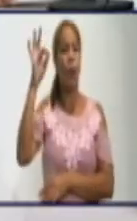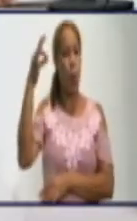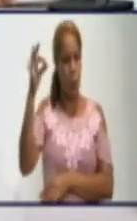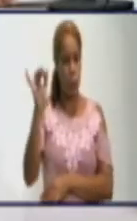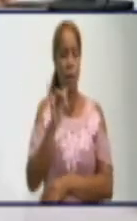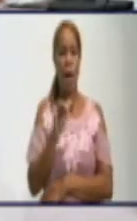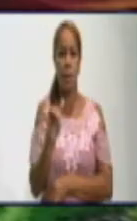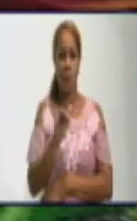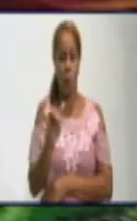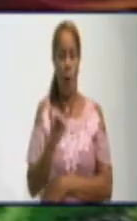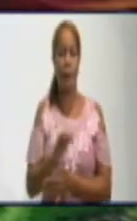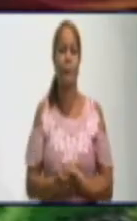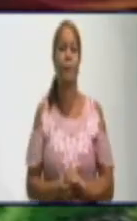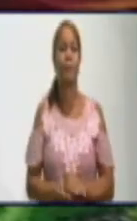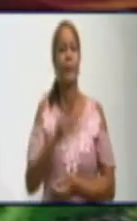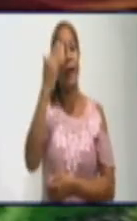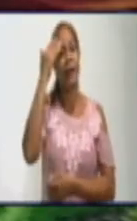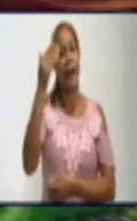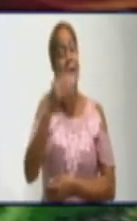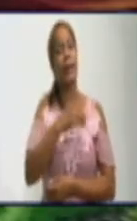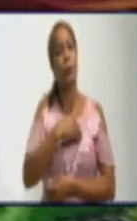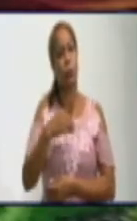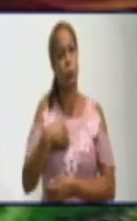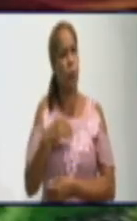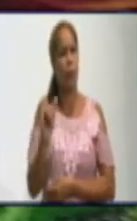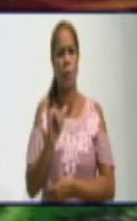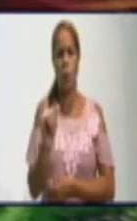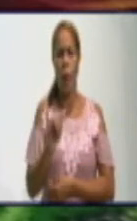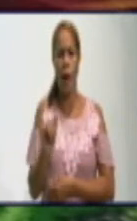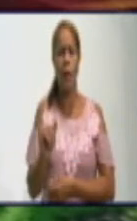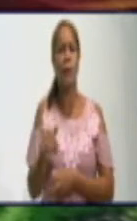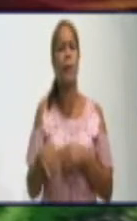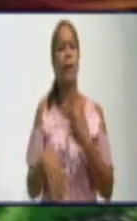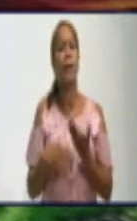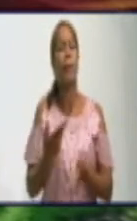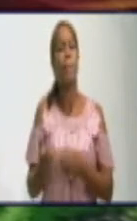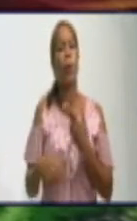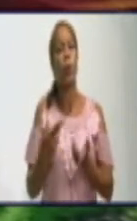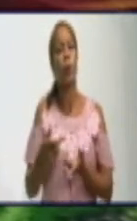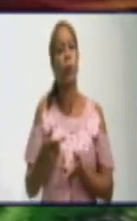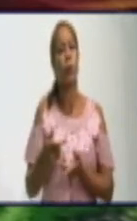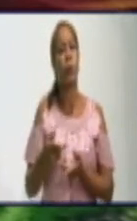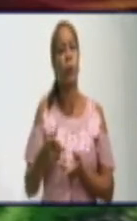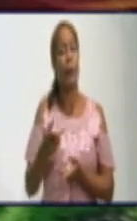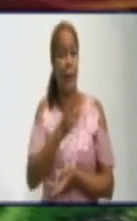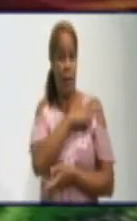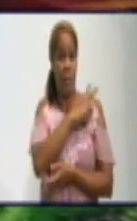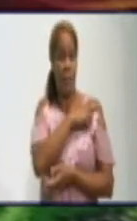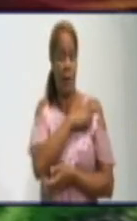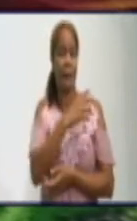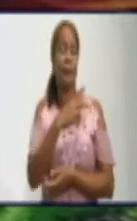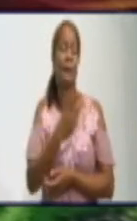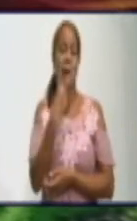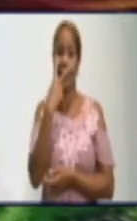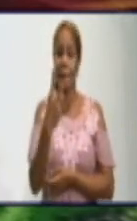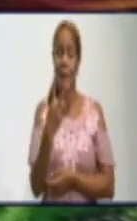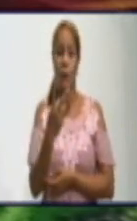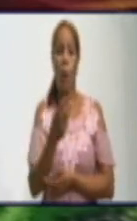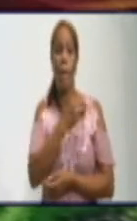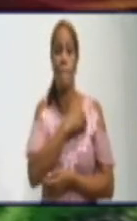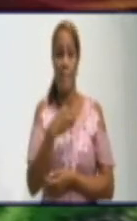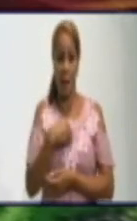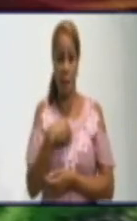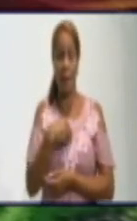doctora. Como siempre hacemos al final de nuestro diálogo con la doctora Kenia González Medina, jefa de atención médica en la Dirección Provincial de Salud,